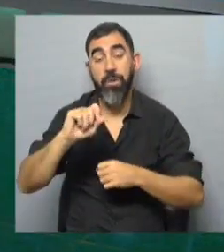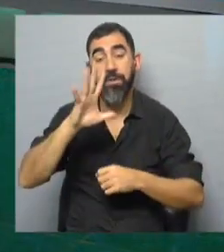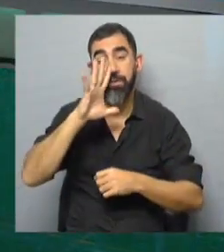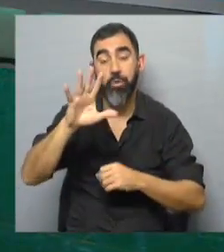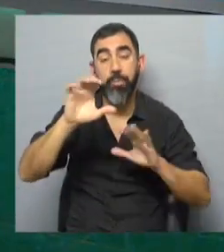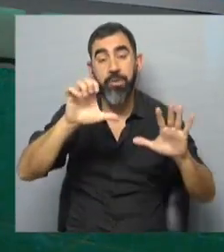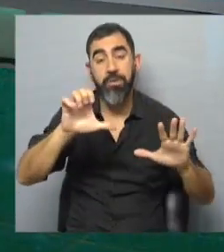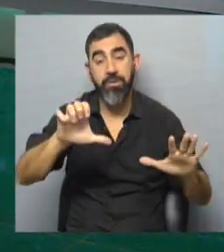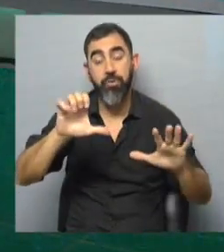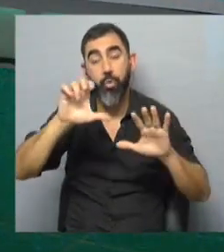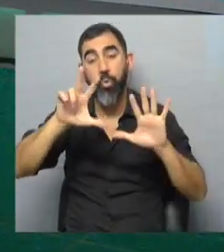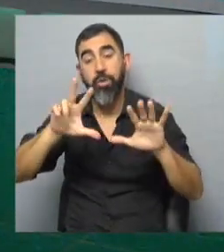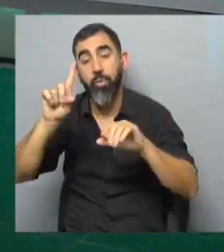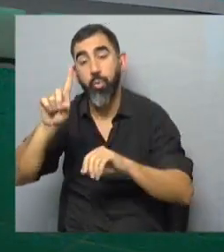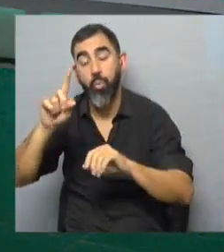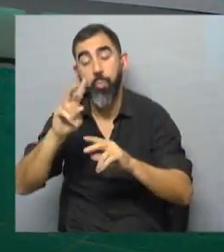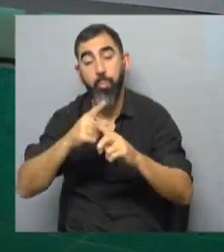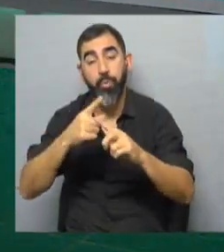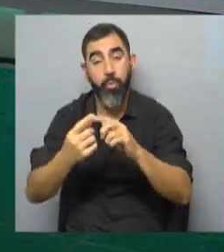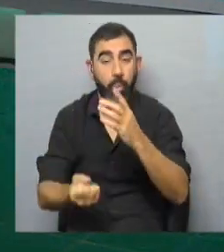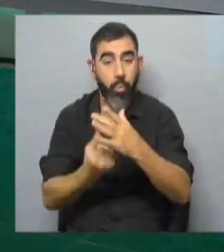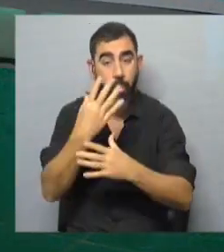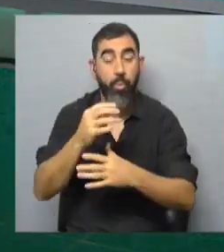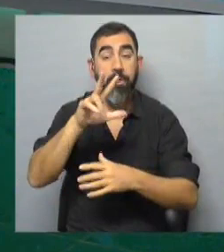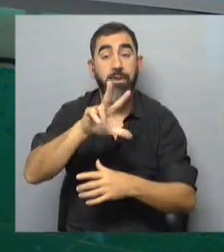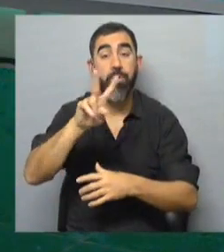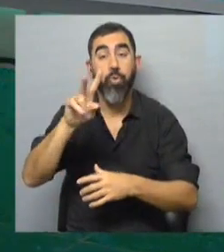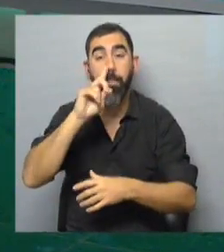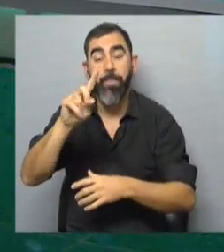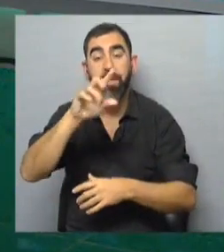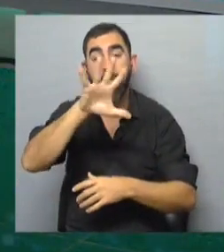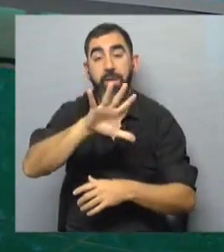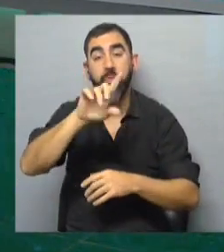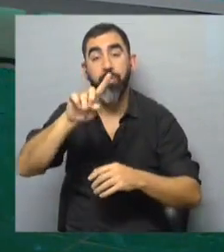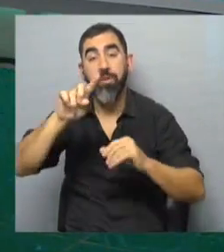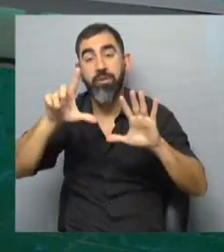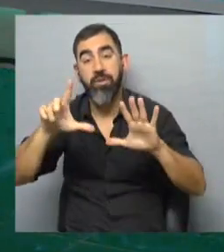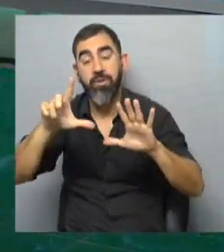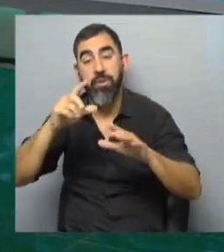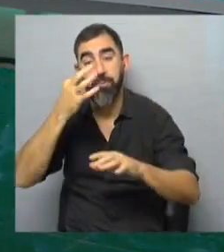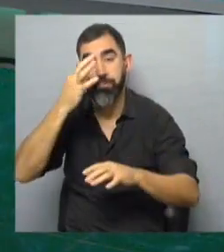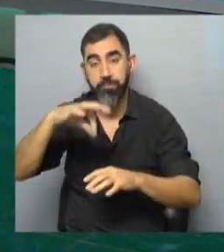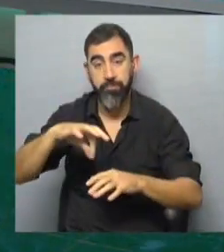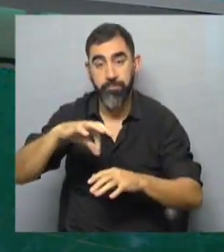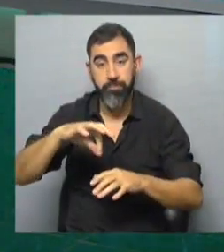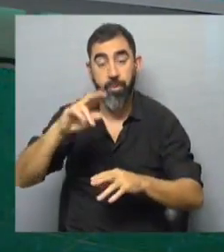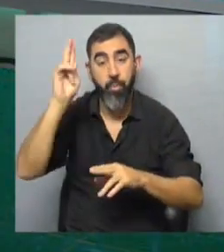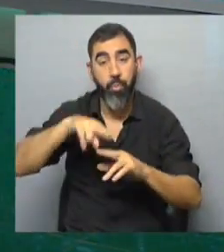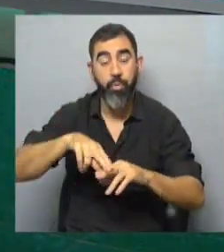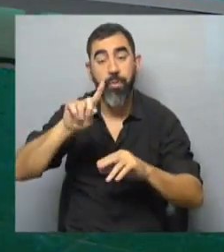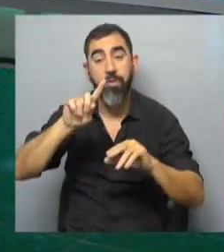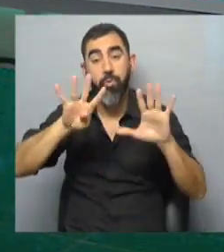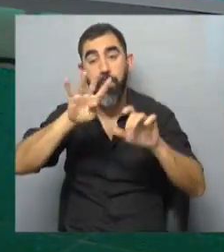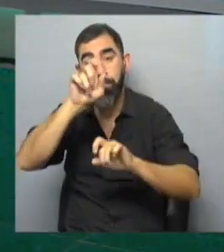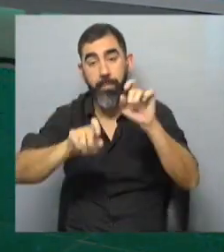.681 casos nuevos con 32.517 testeos realizados. Fallecieron 19